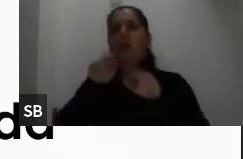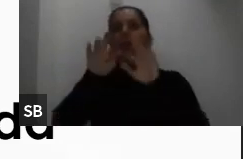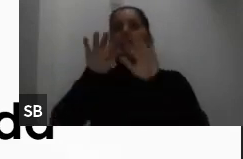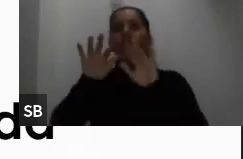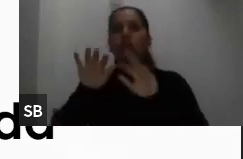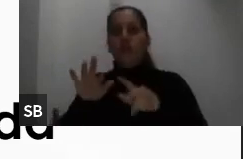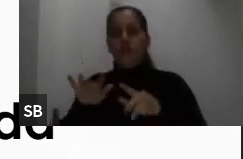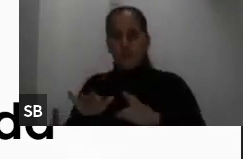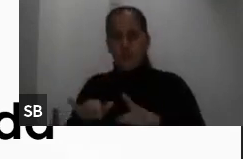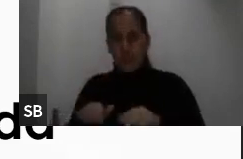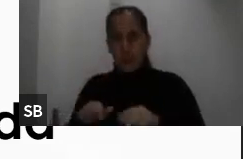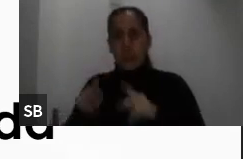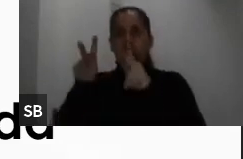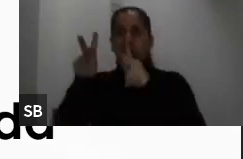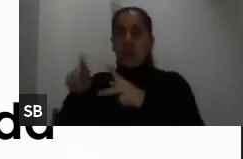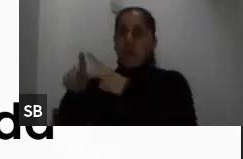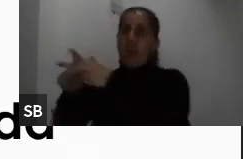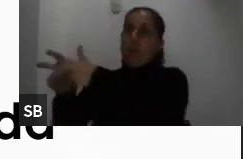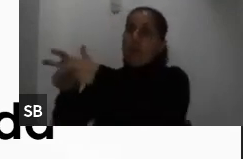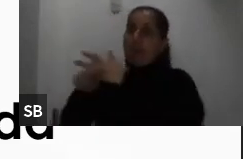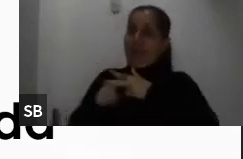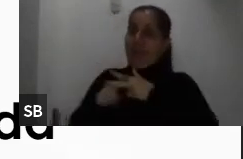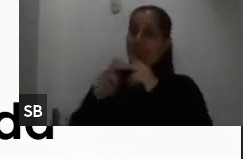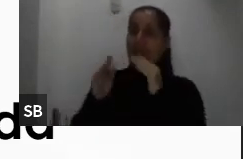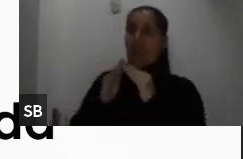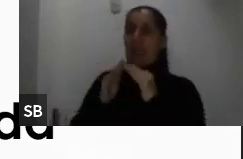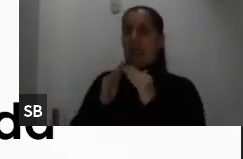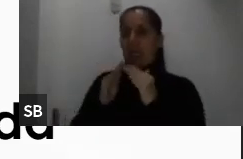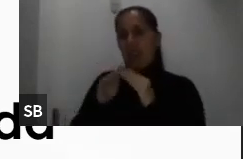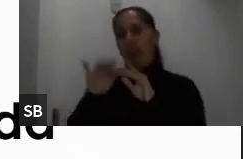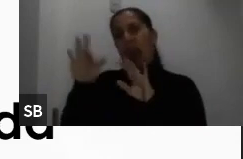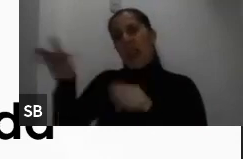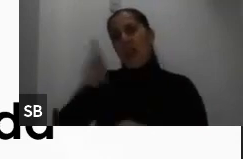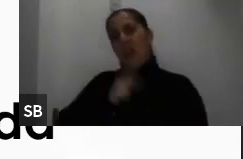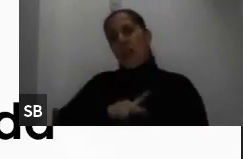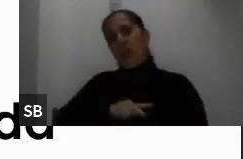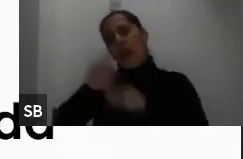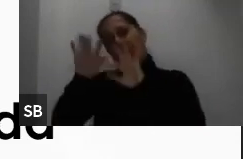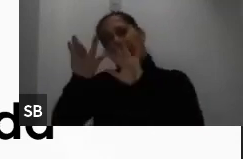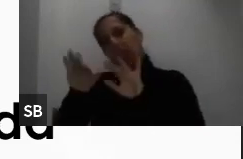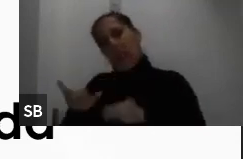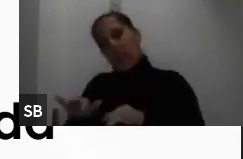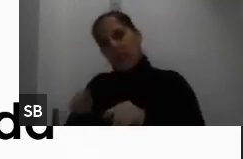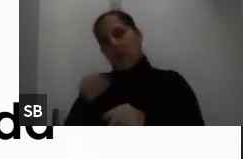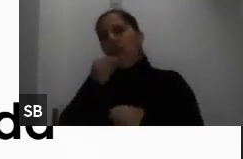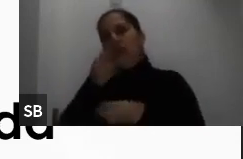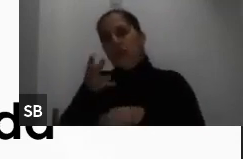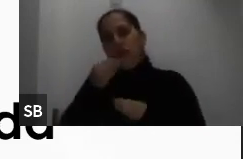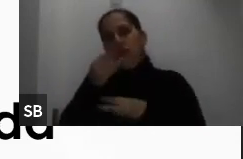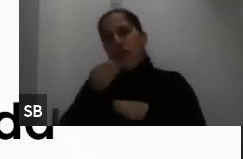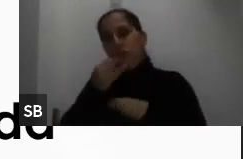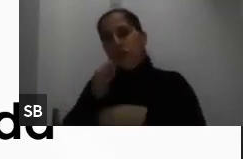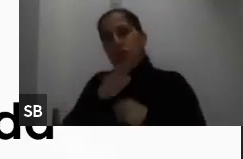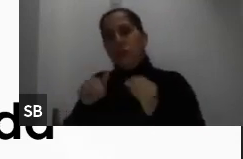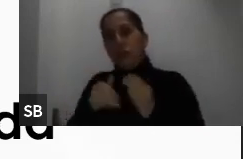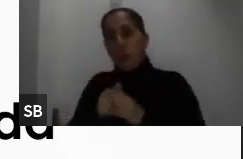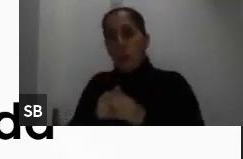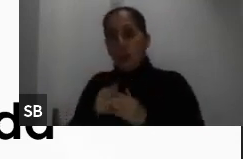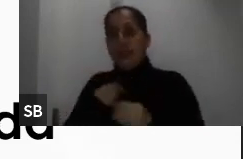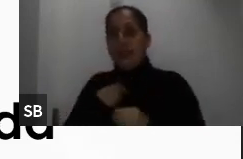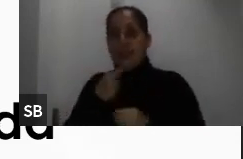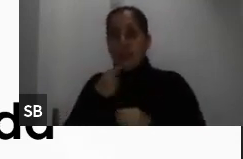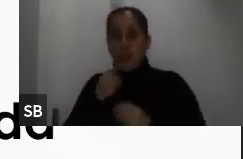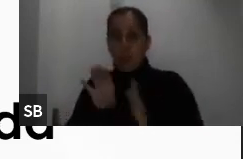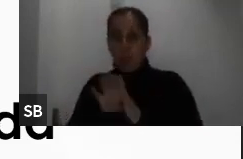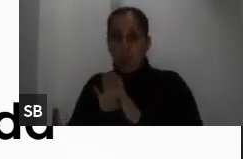que les presta la propiedad o la vivienda. Importante que la persona nos coloque ahí si el préstamo